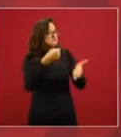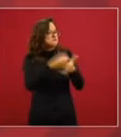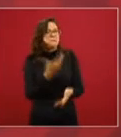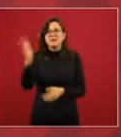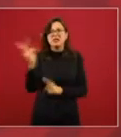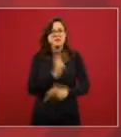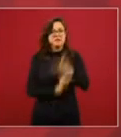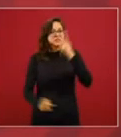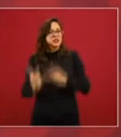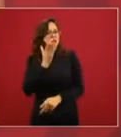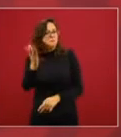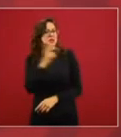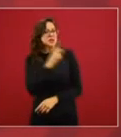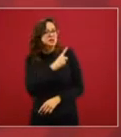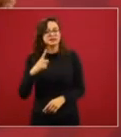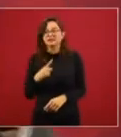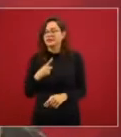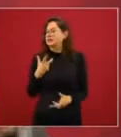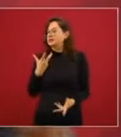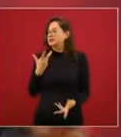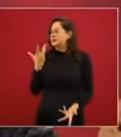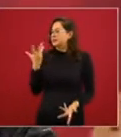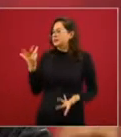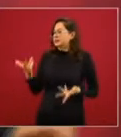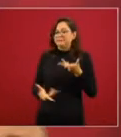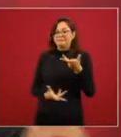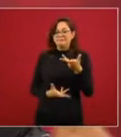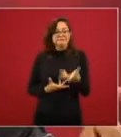ahí se pusieron de acuerdo